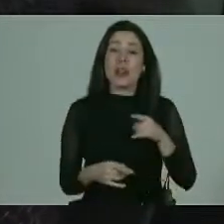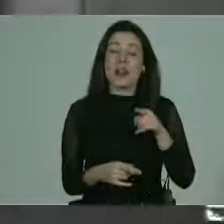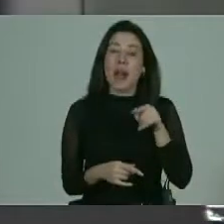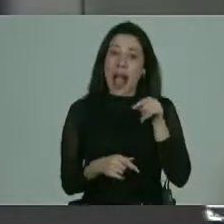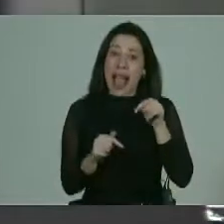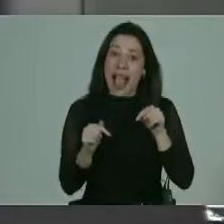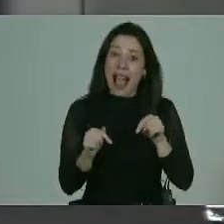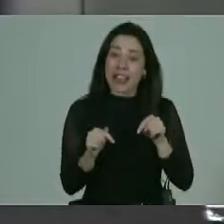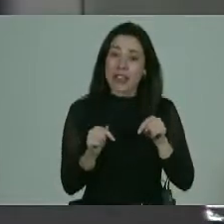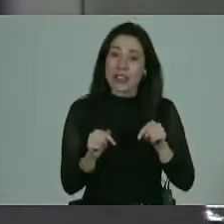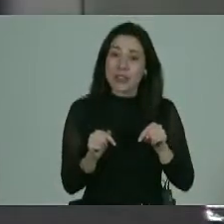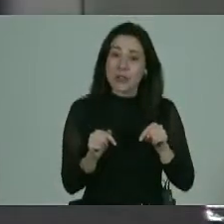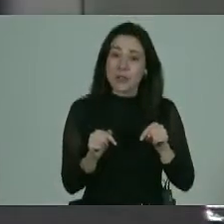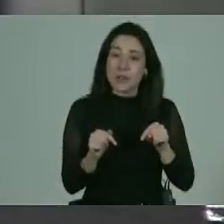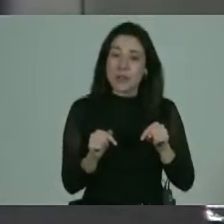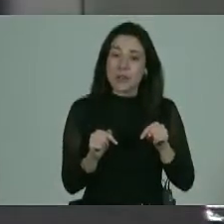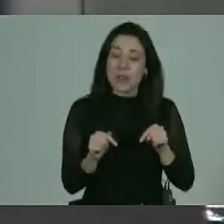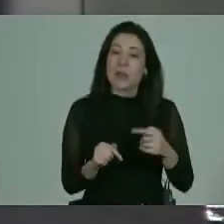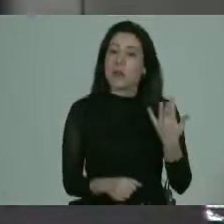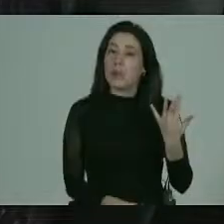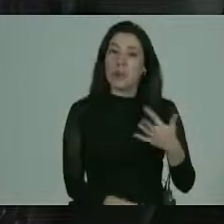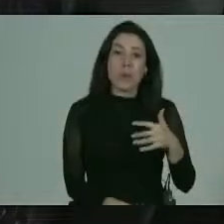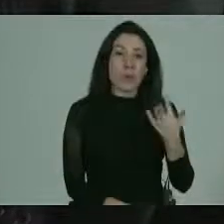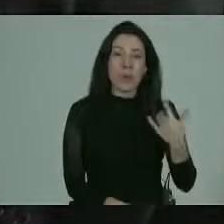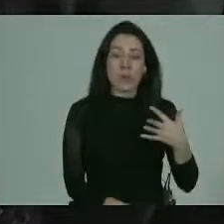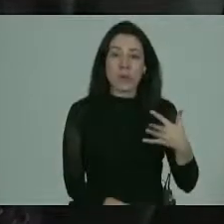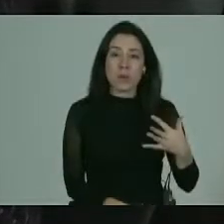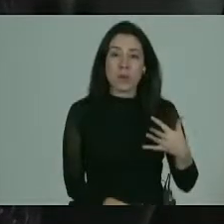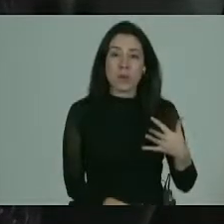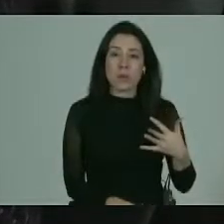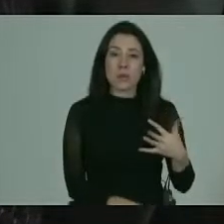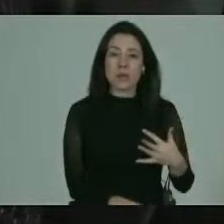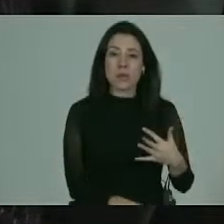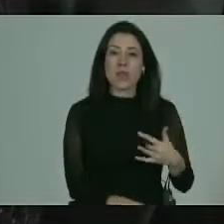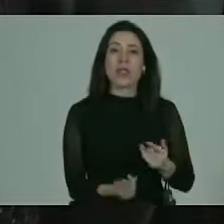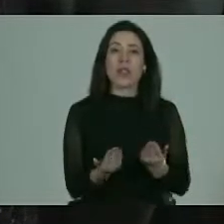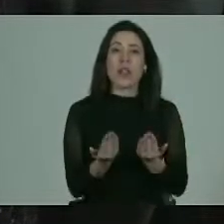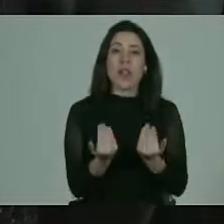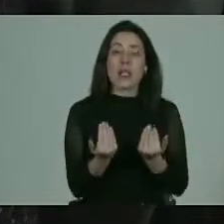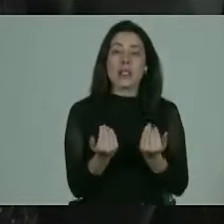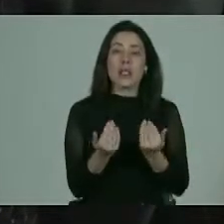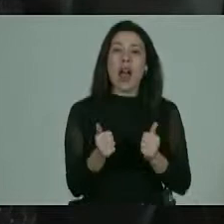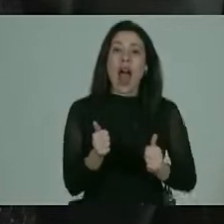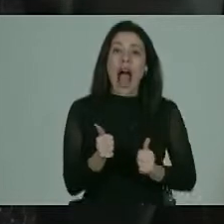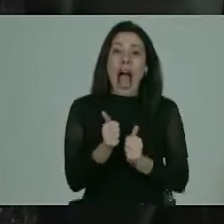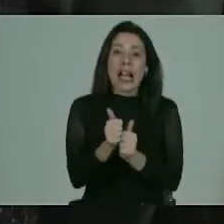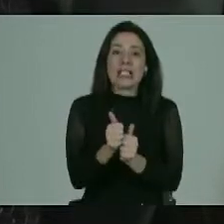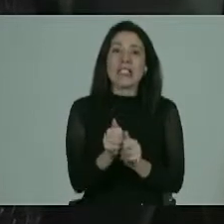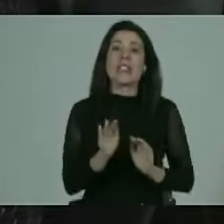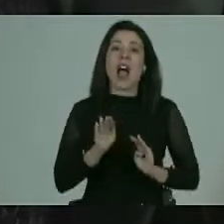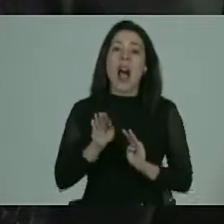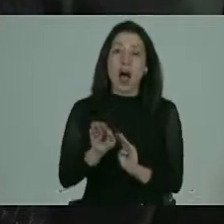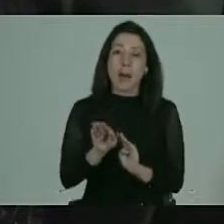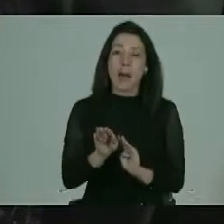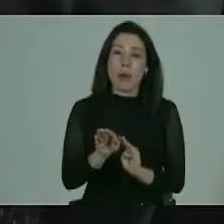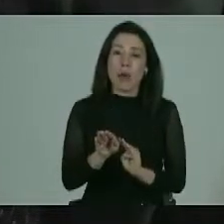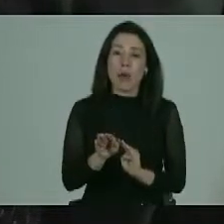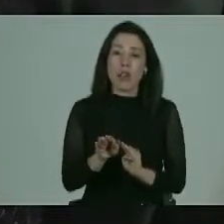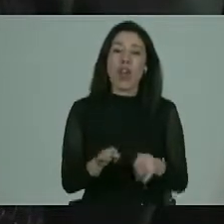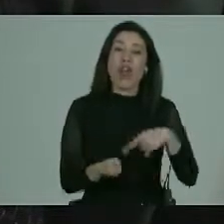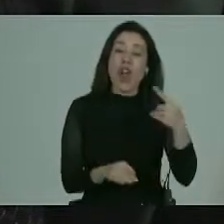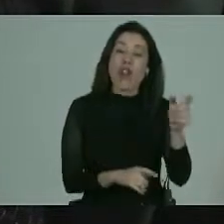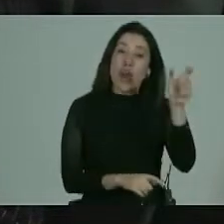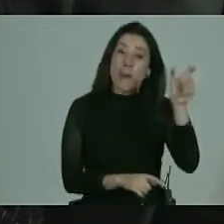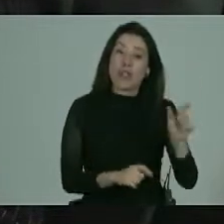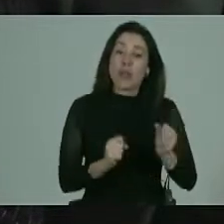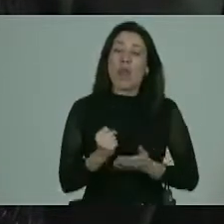ahí muy muy importante la necesidad de asistencia de apoyo y de un externo